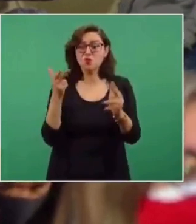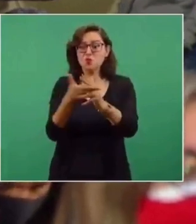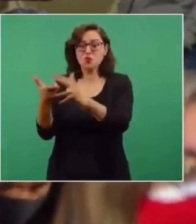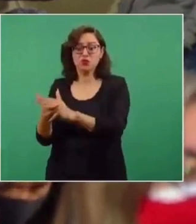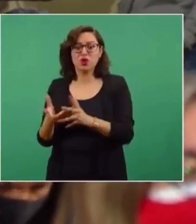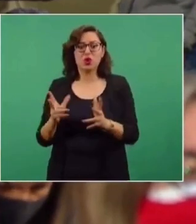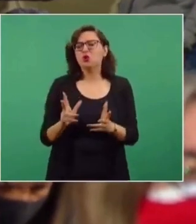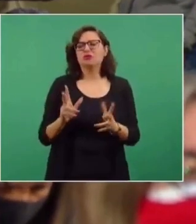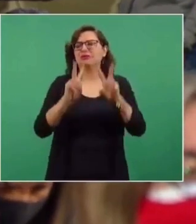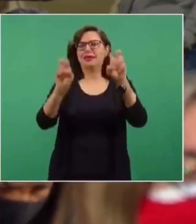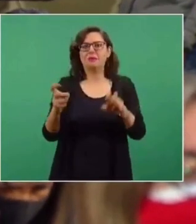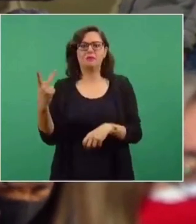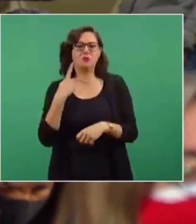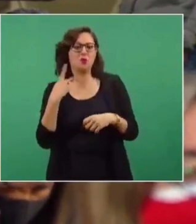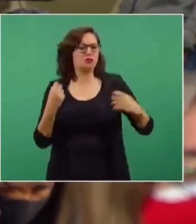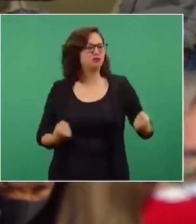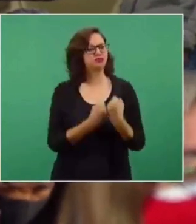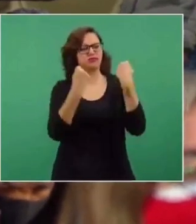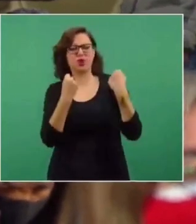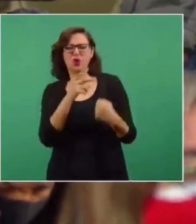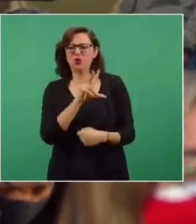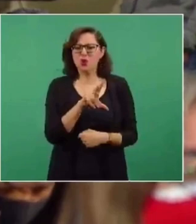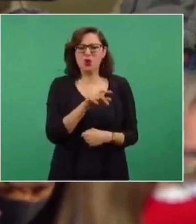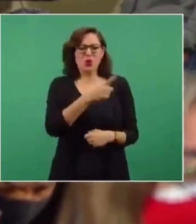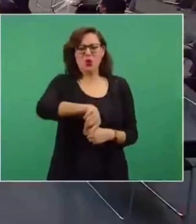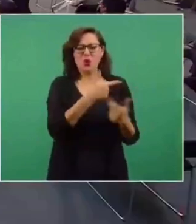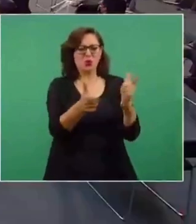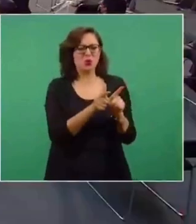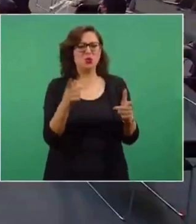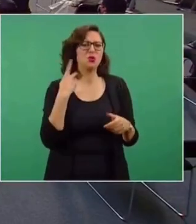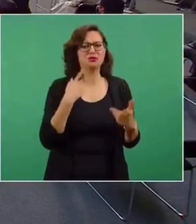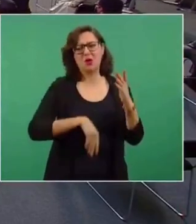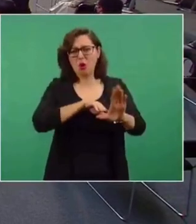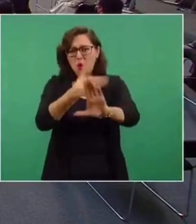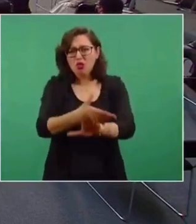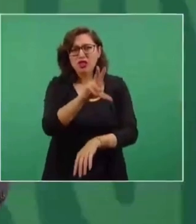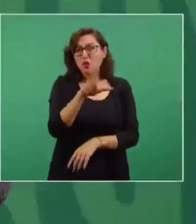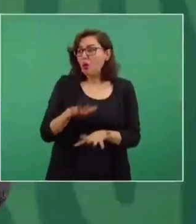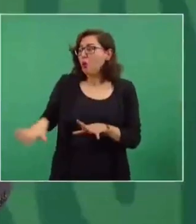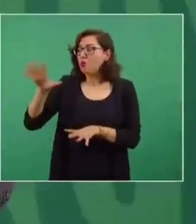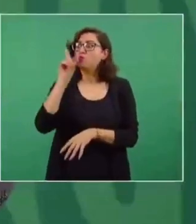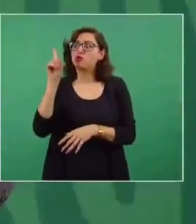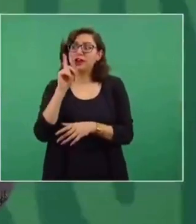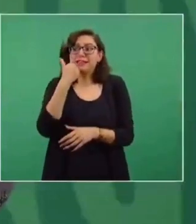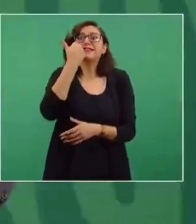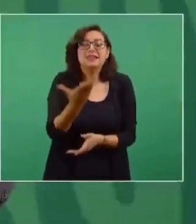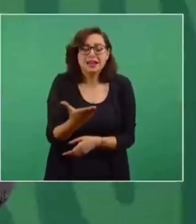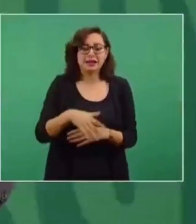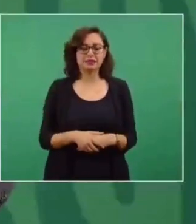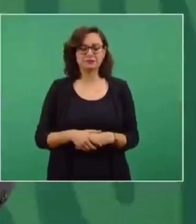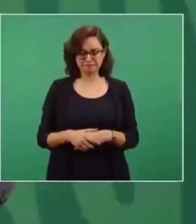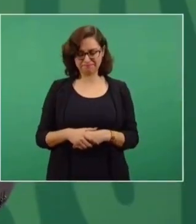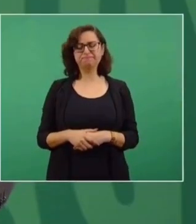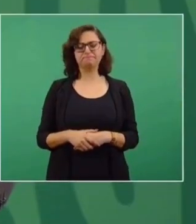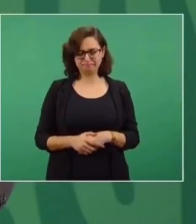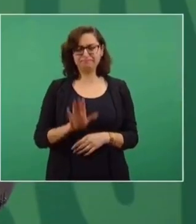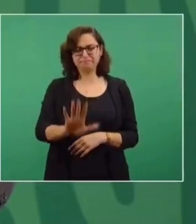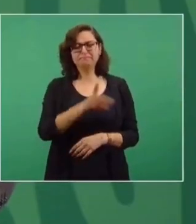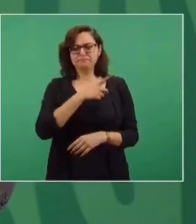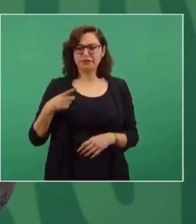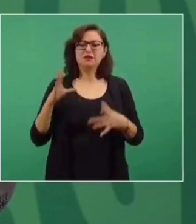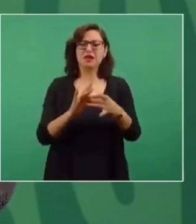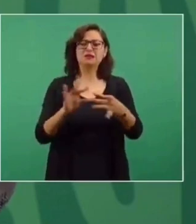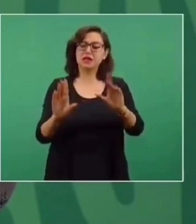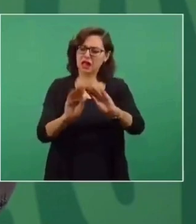cuestión de confrontación, no es una cuestión que venga de la oposición, viene de las mujeres. No, hay que aclararlo porque… y es muy bueno el debate, porque